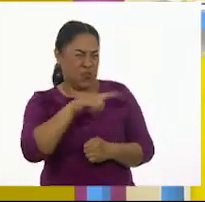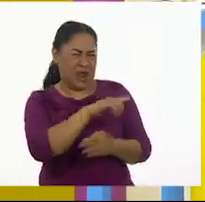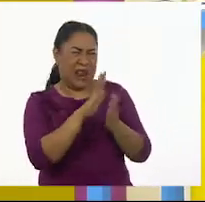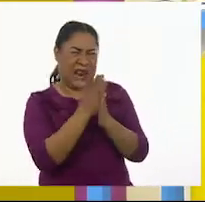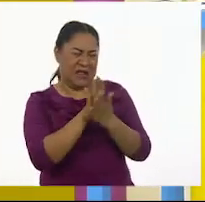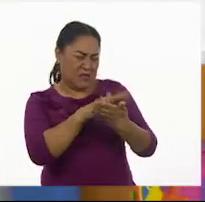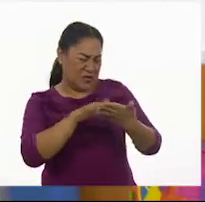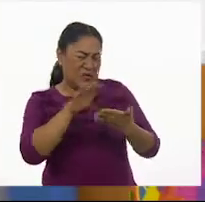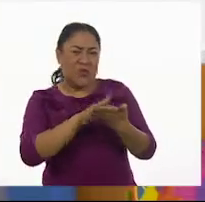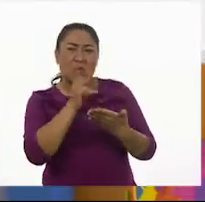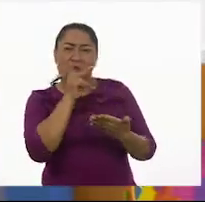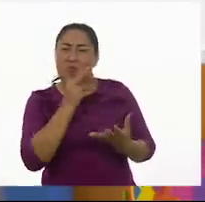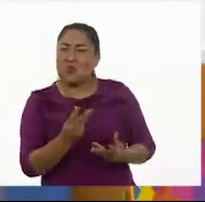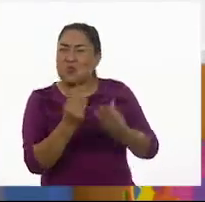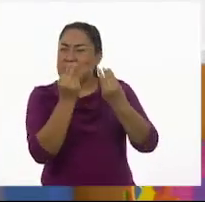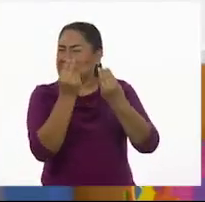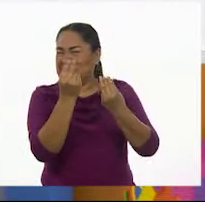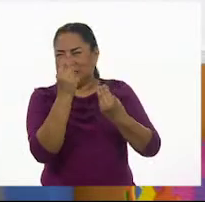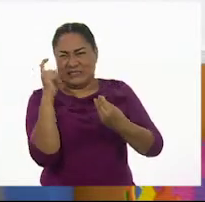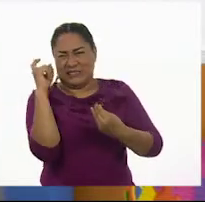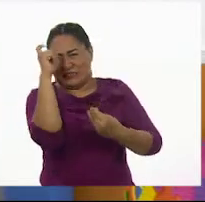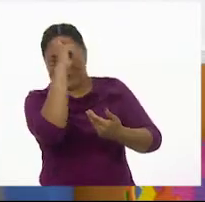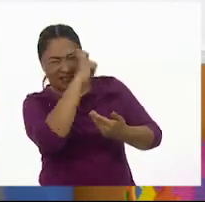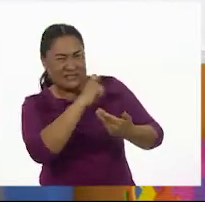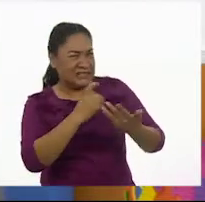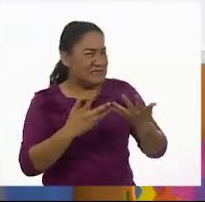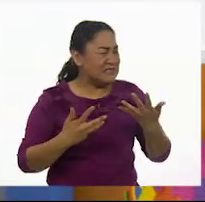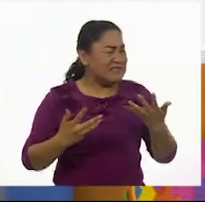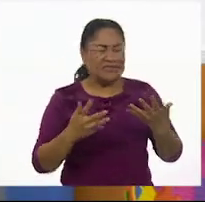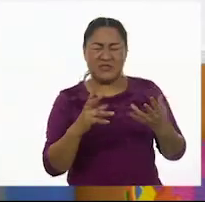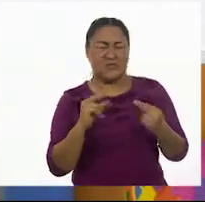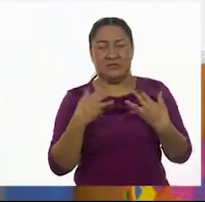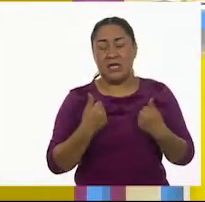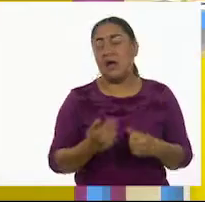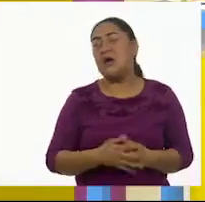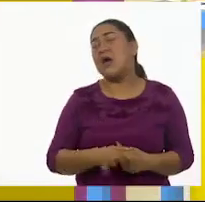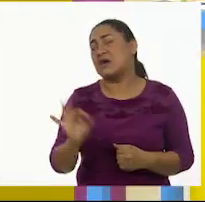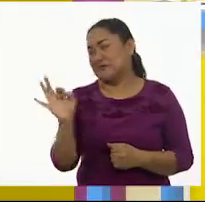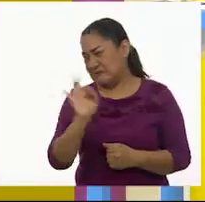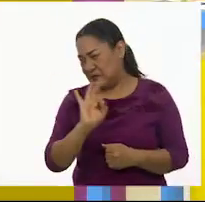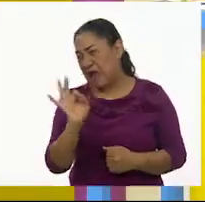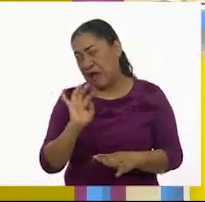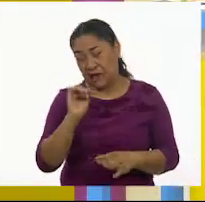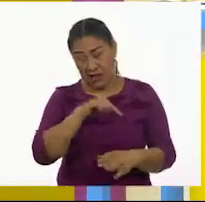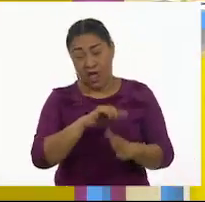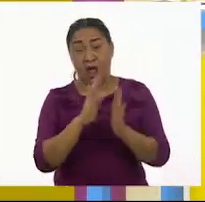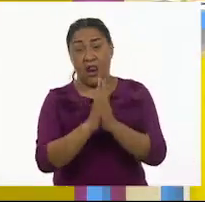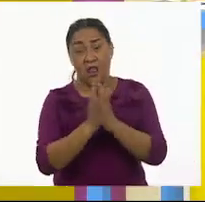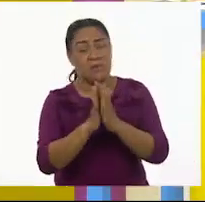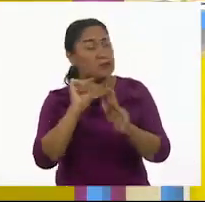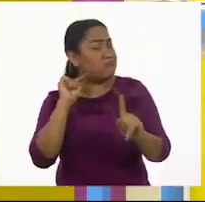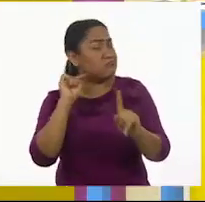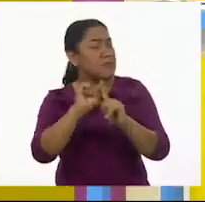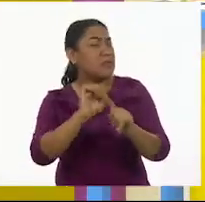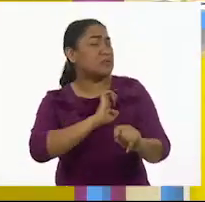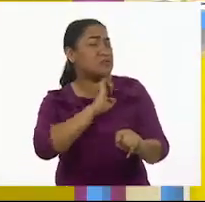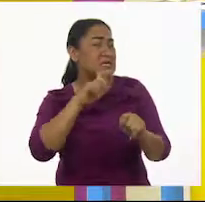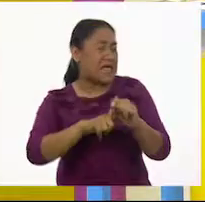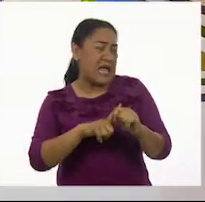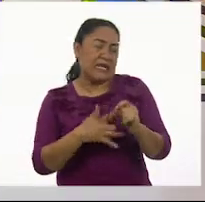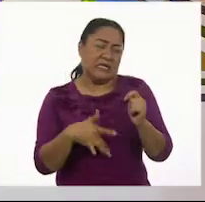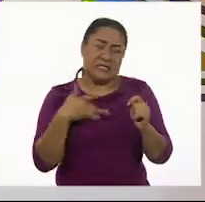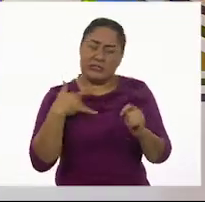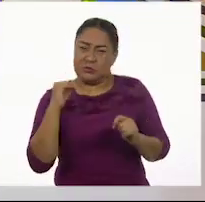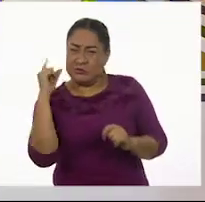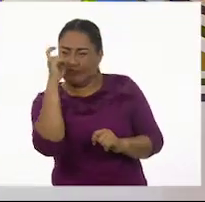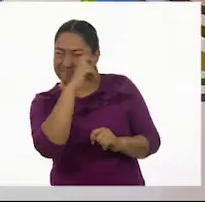muy complicado y tal vez tenga palabras más difíciles o que no pueda usar. Tal vez, porque como es un libro especializado, Yo creo que no nos va